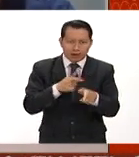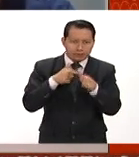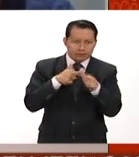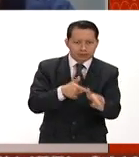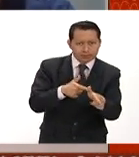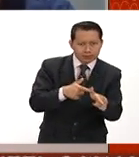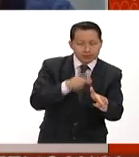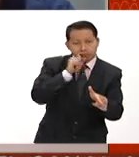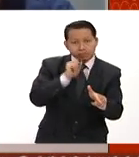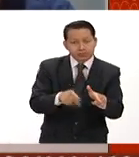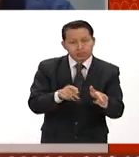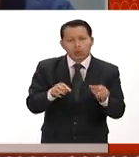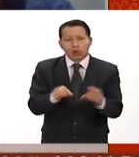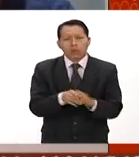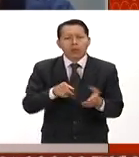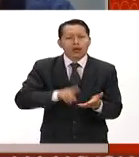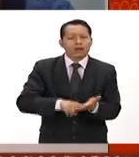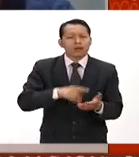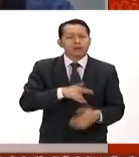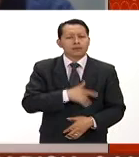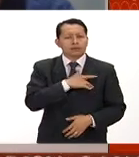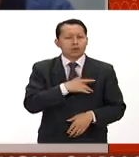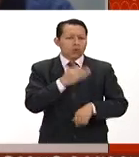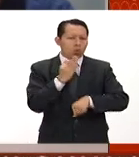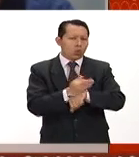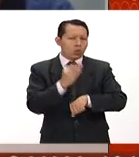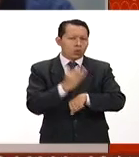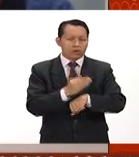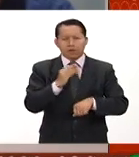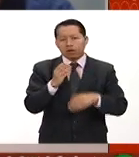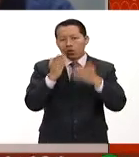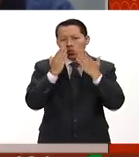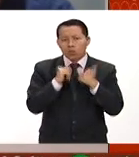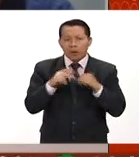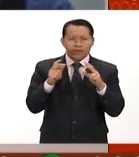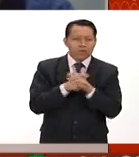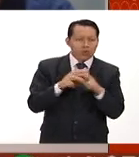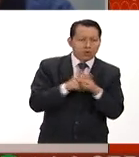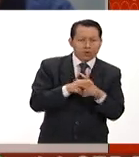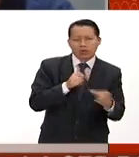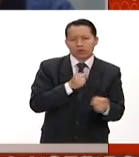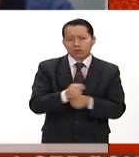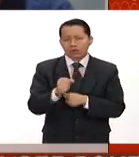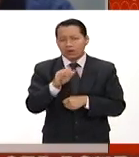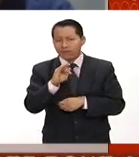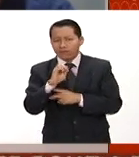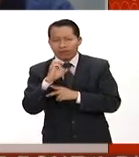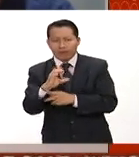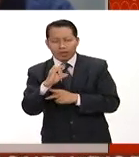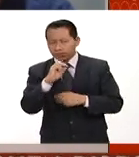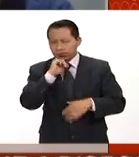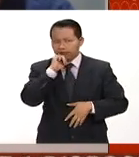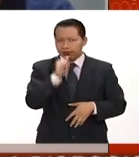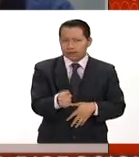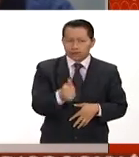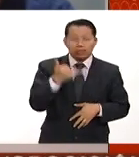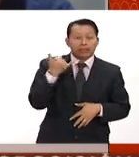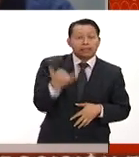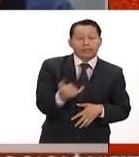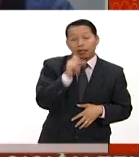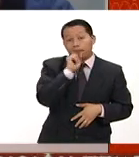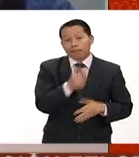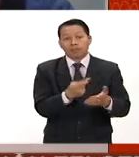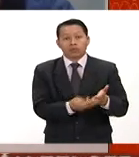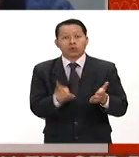es decir ese ánimo de que por lo pronto no habrá más violencia por parte de las FARC y lo cual